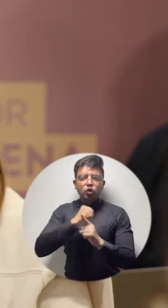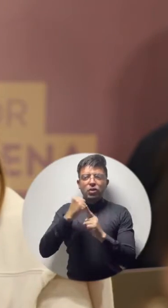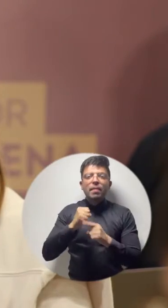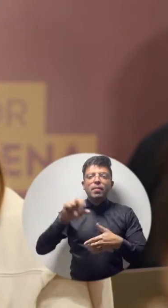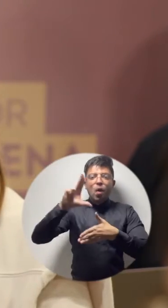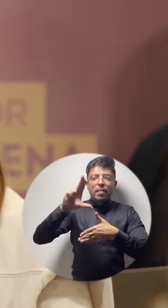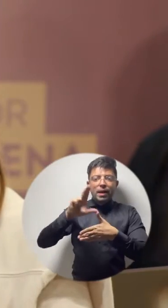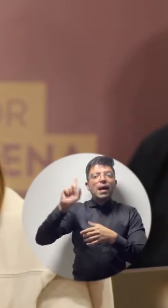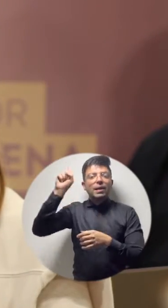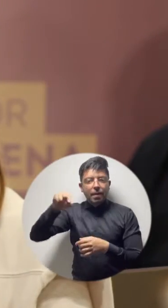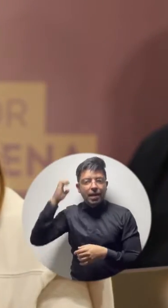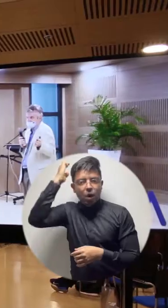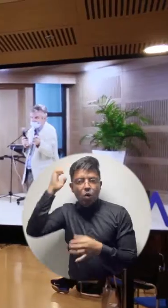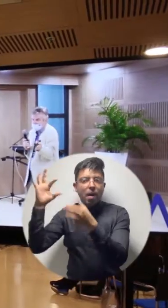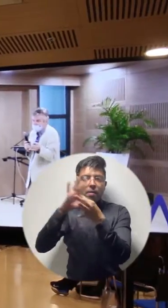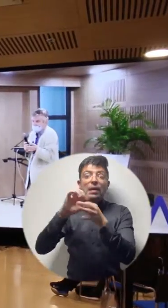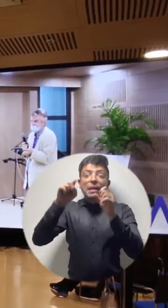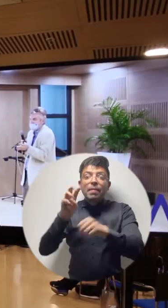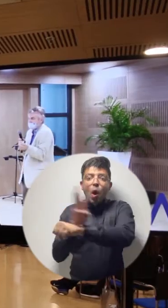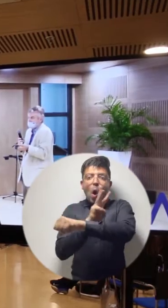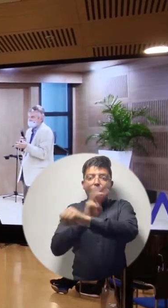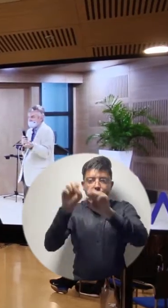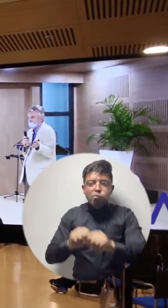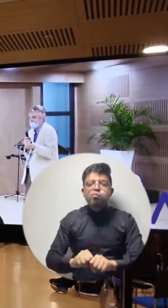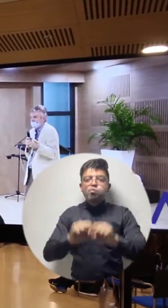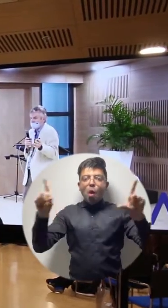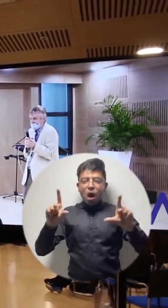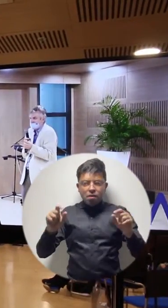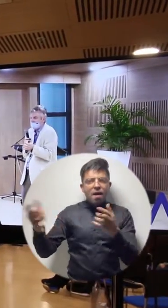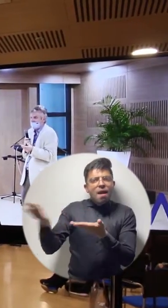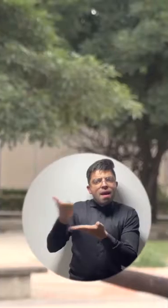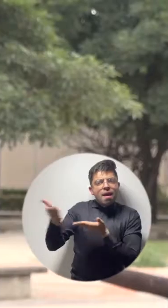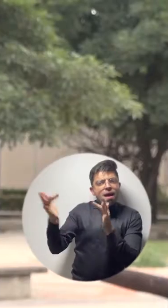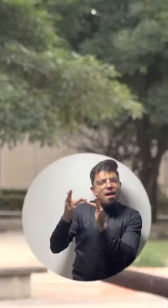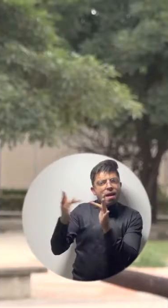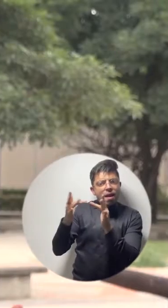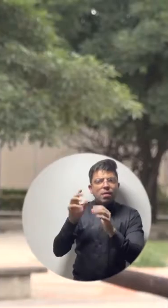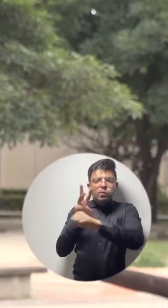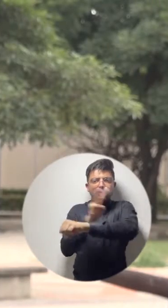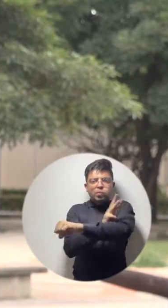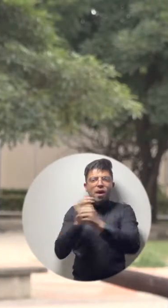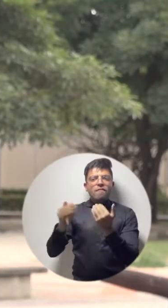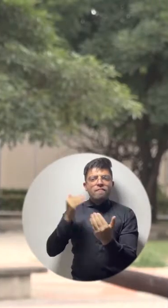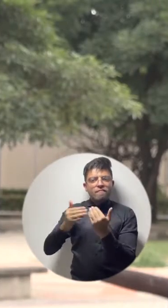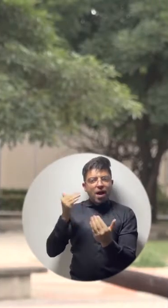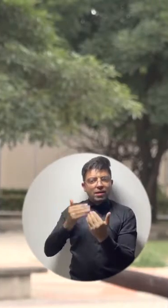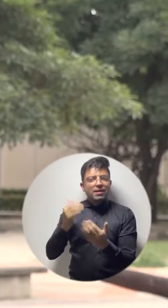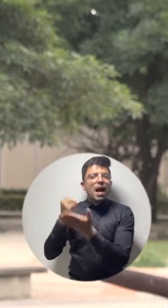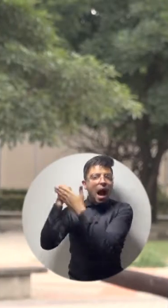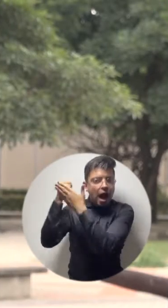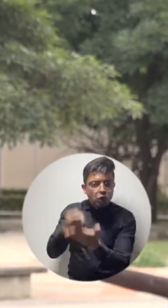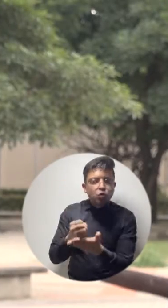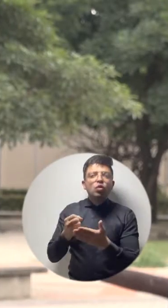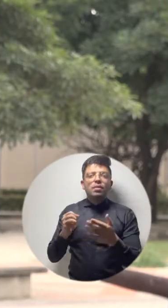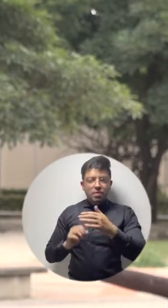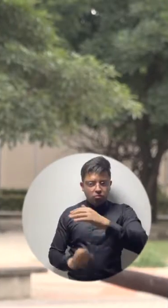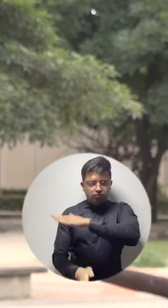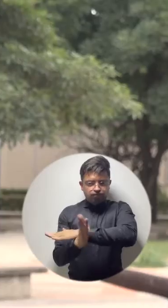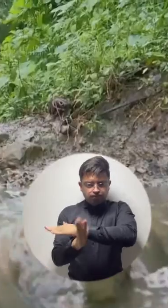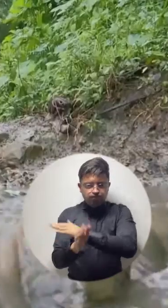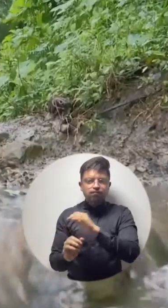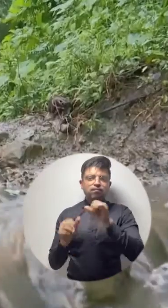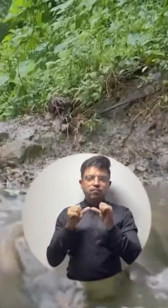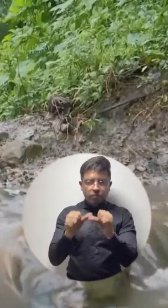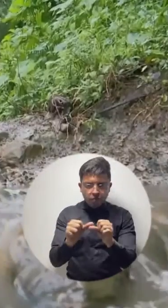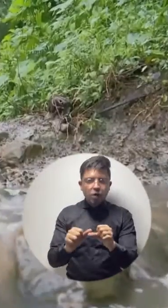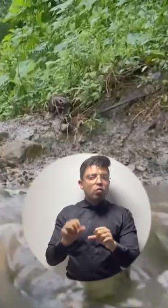Y que esto también esté en una plataforma web donde se den las interacciones y esa plataforma facilite la sostenibilidad de esa red a